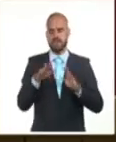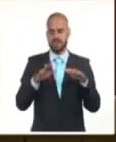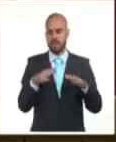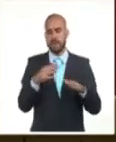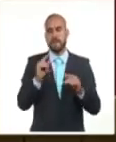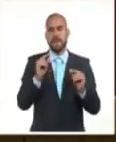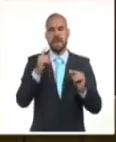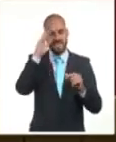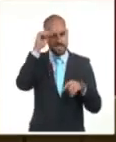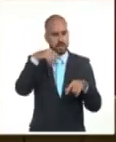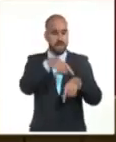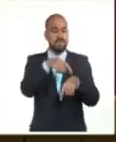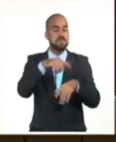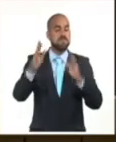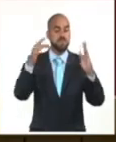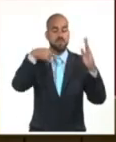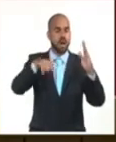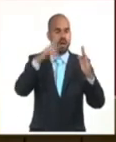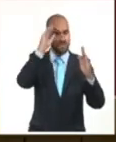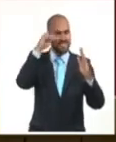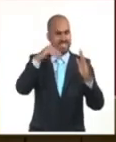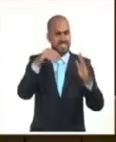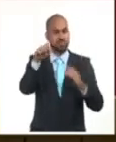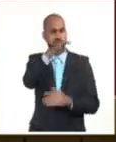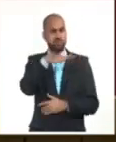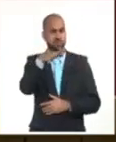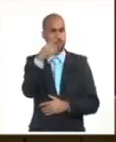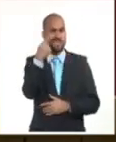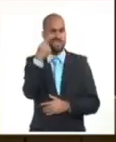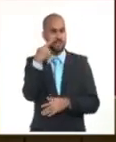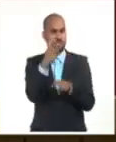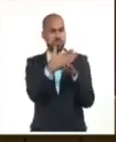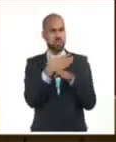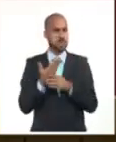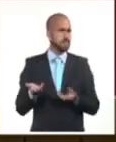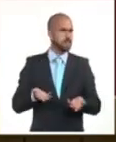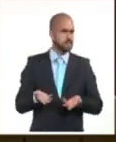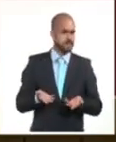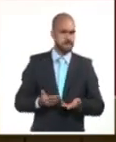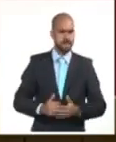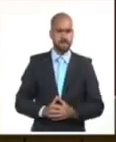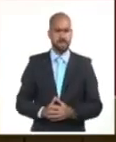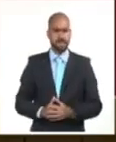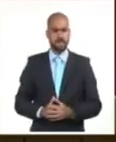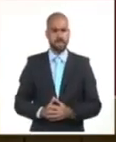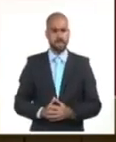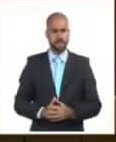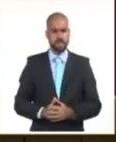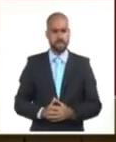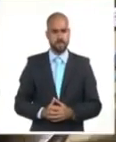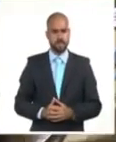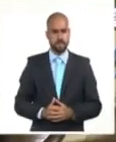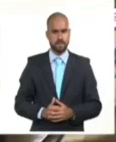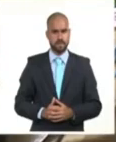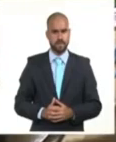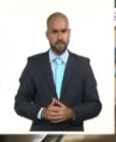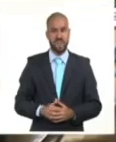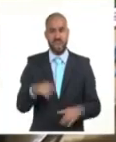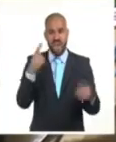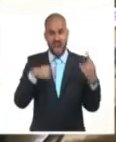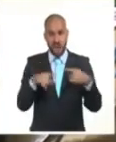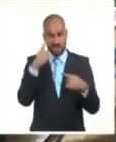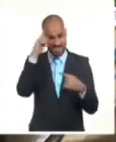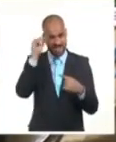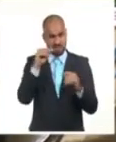en que se desenvuelven las sociedades contemporáneas, en las que la información es poder y